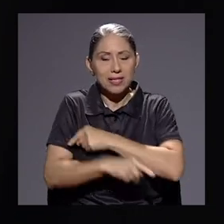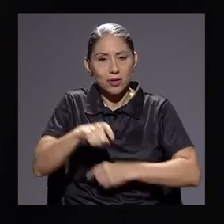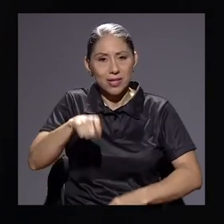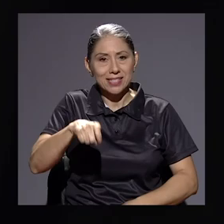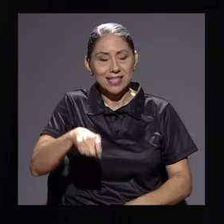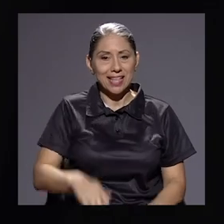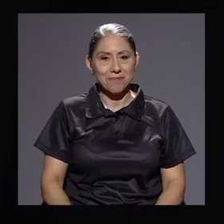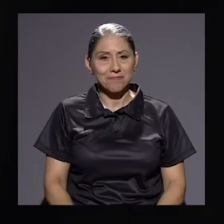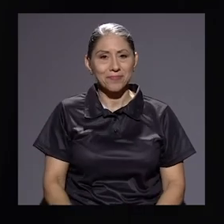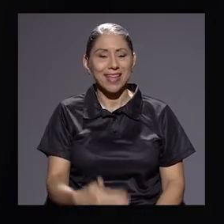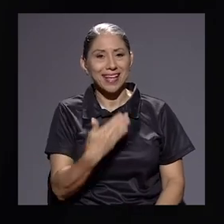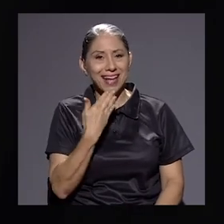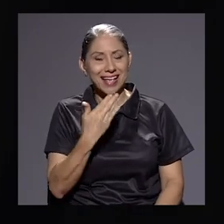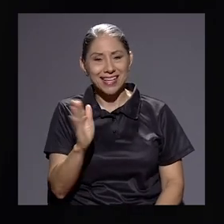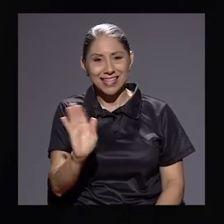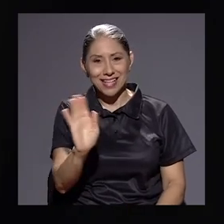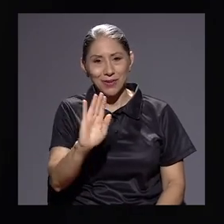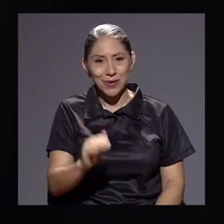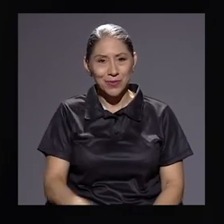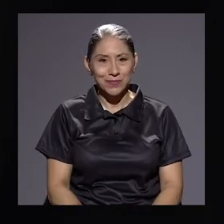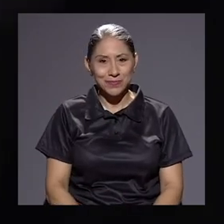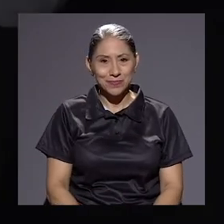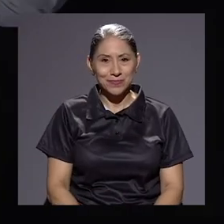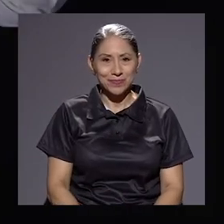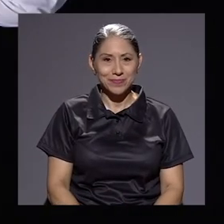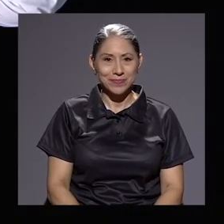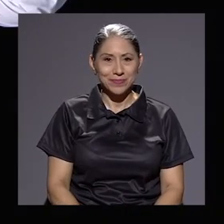necesita. Gracias. Hasta luego.